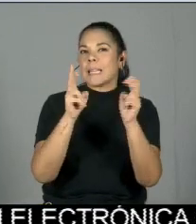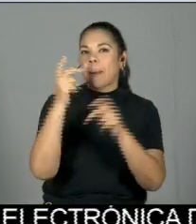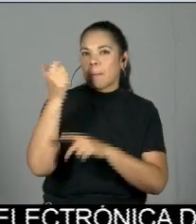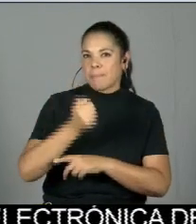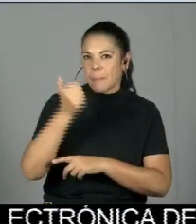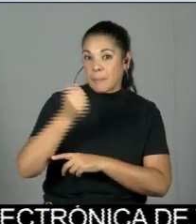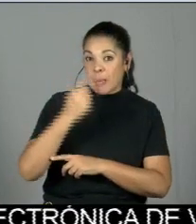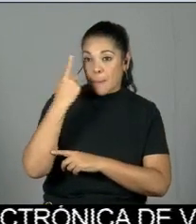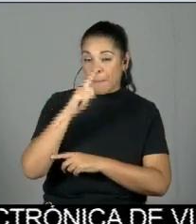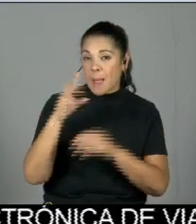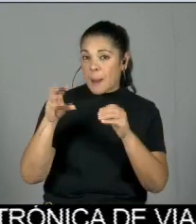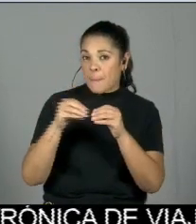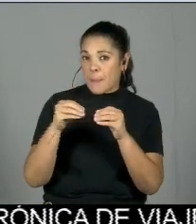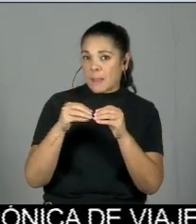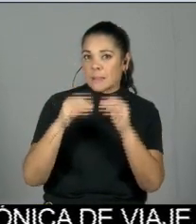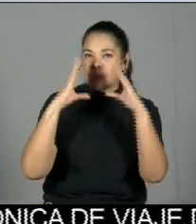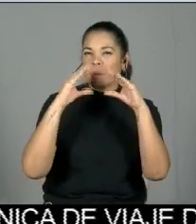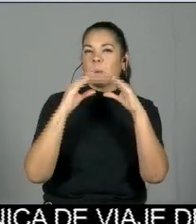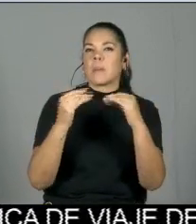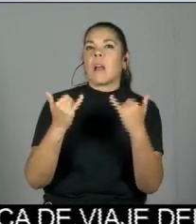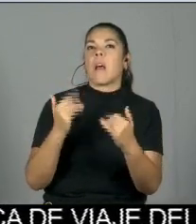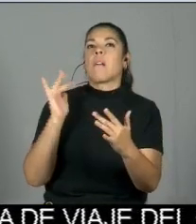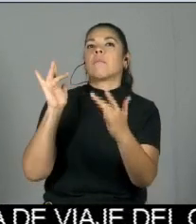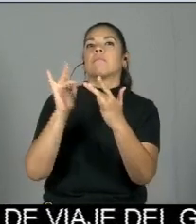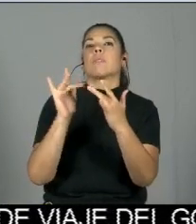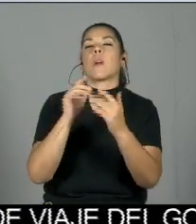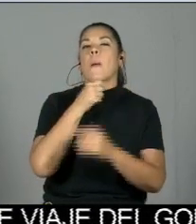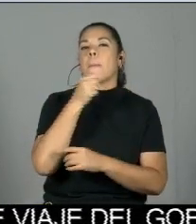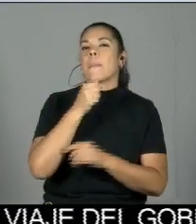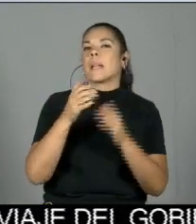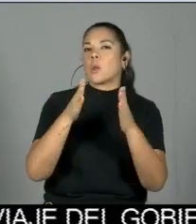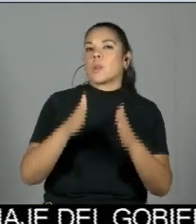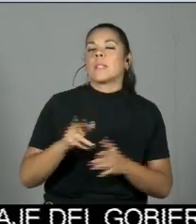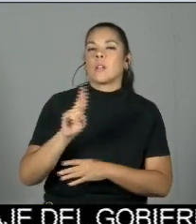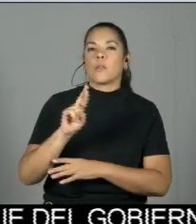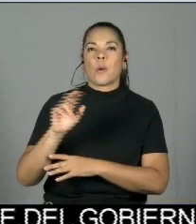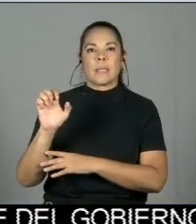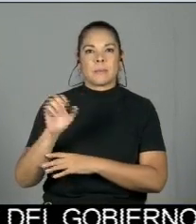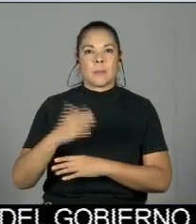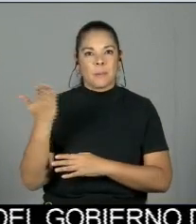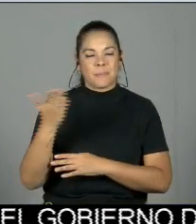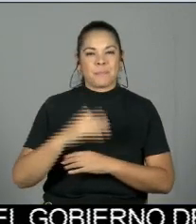Para ampliar la información, hacemos contacto con el periodista Roger Espinosa. Adelante, Roger.